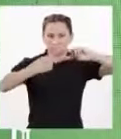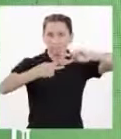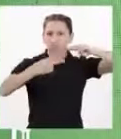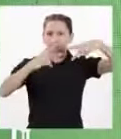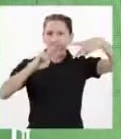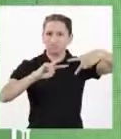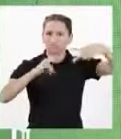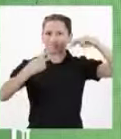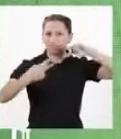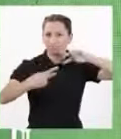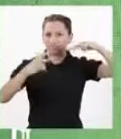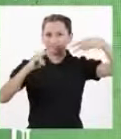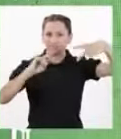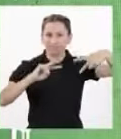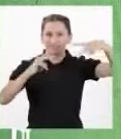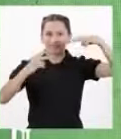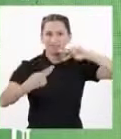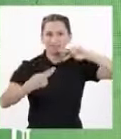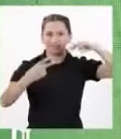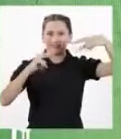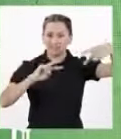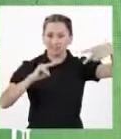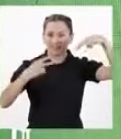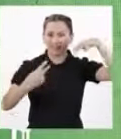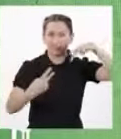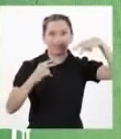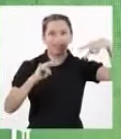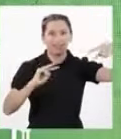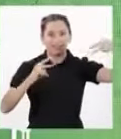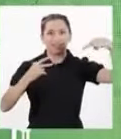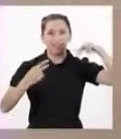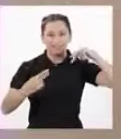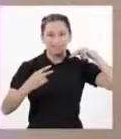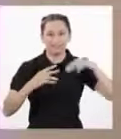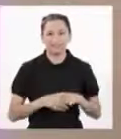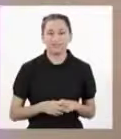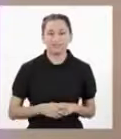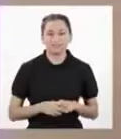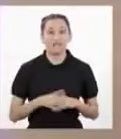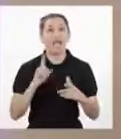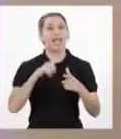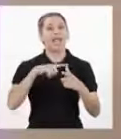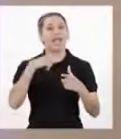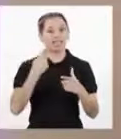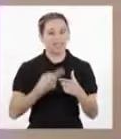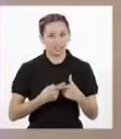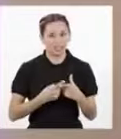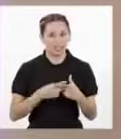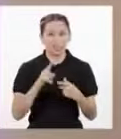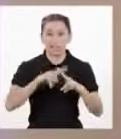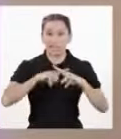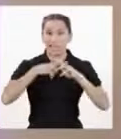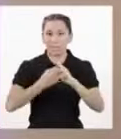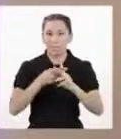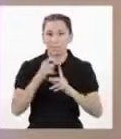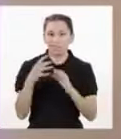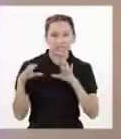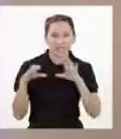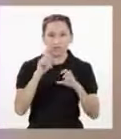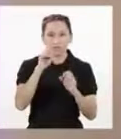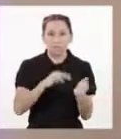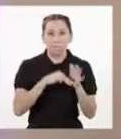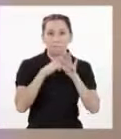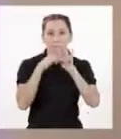espiral Como dos hélices girando sobre sí mismas en paralelo Entonces empezamos a construir un modelo que